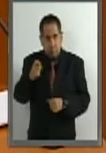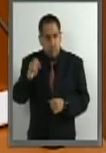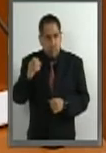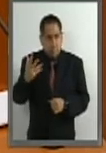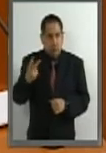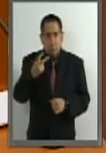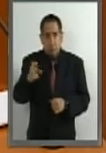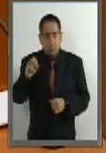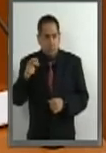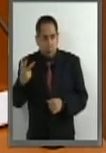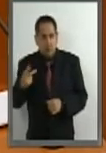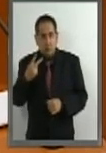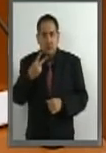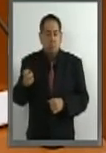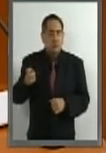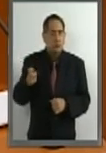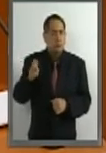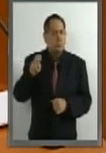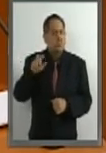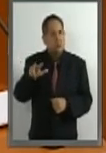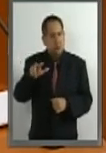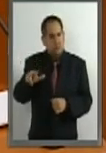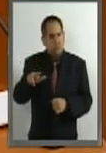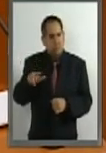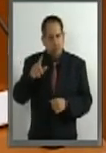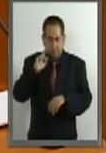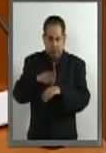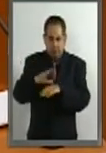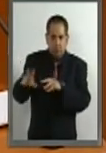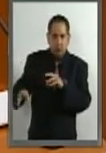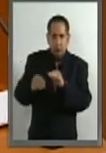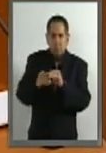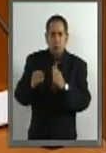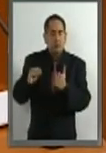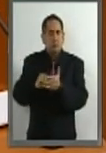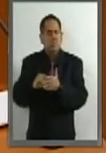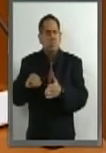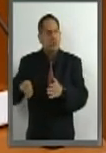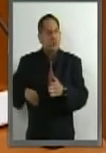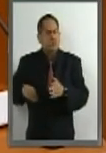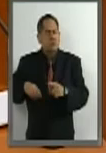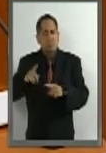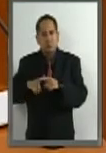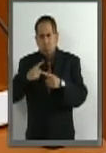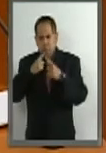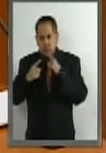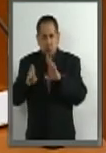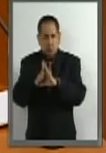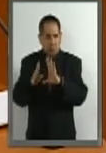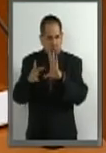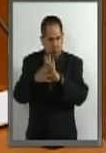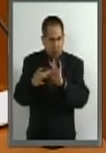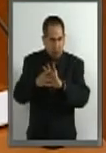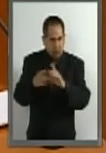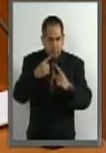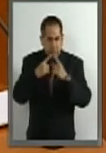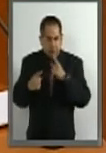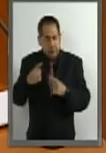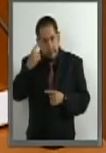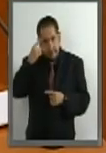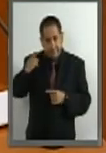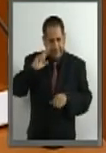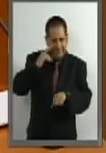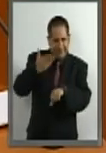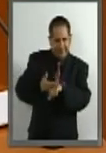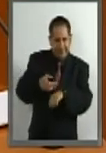208 y 218, al incluir el término culpabilidad, asociándola a la parte de